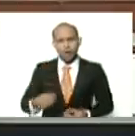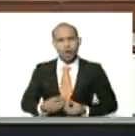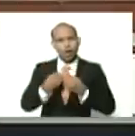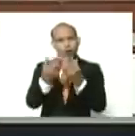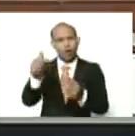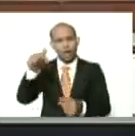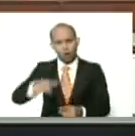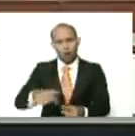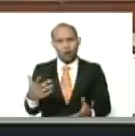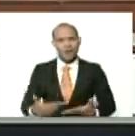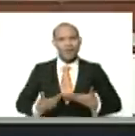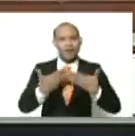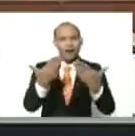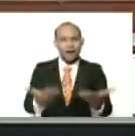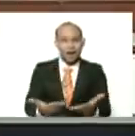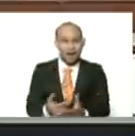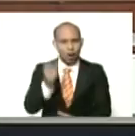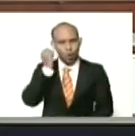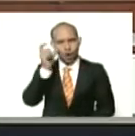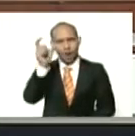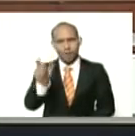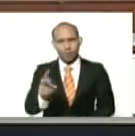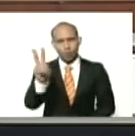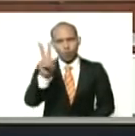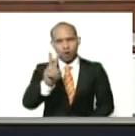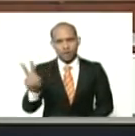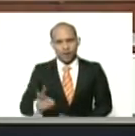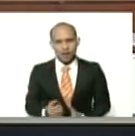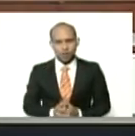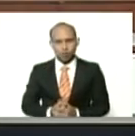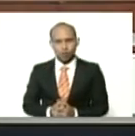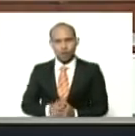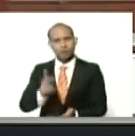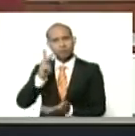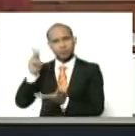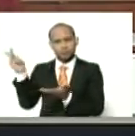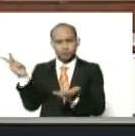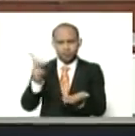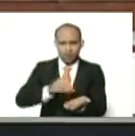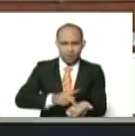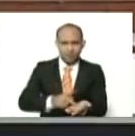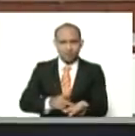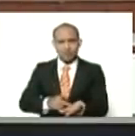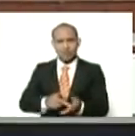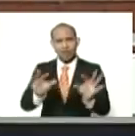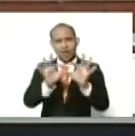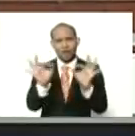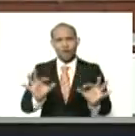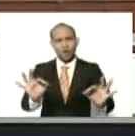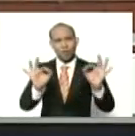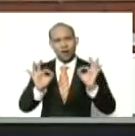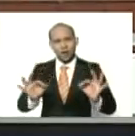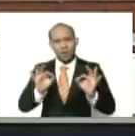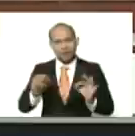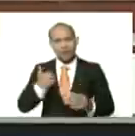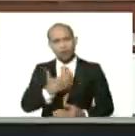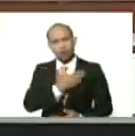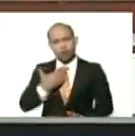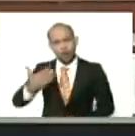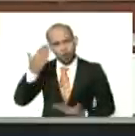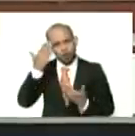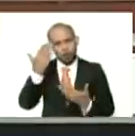regalo, a la mujer venezolana, dado que nos está visitando, de manera especial, quisiera saludar,